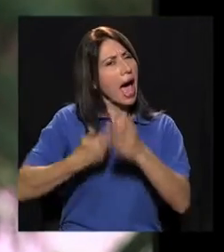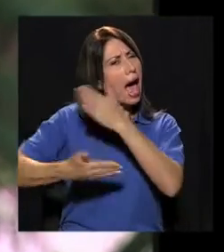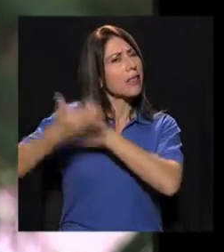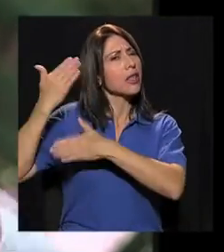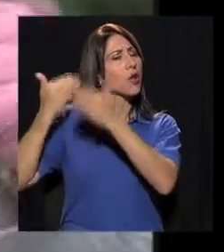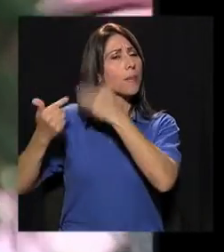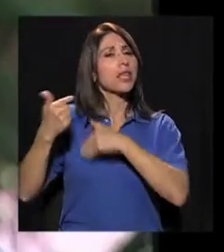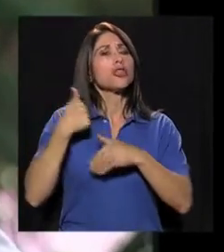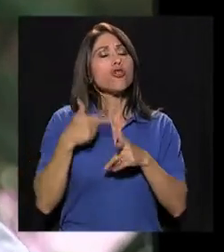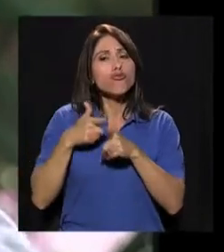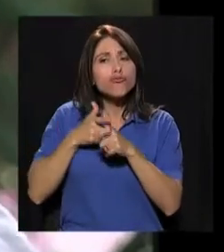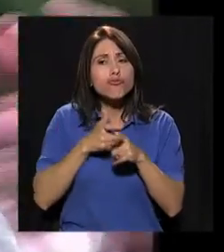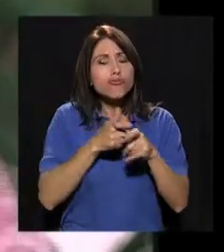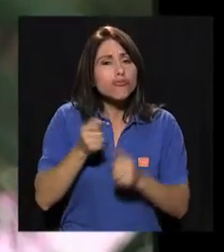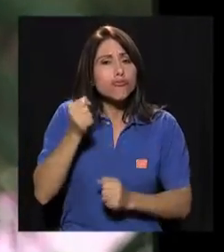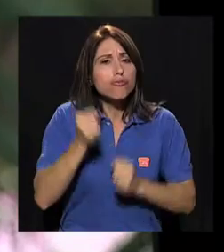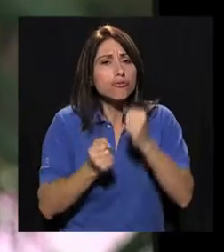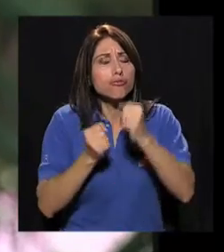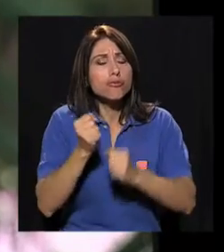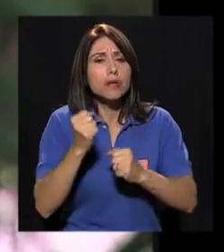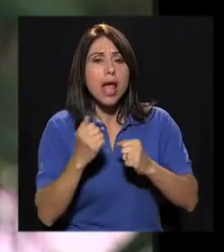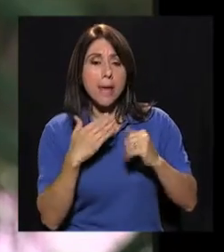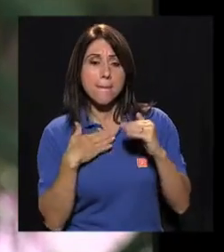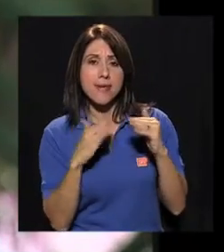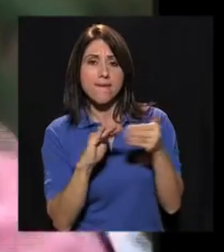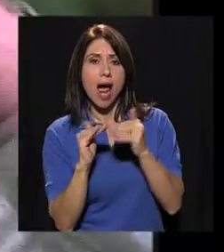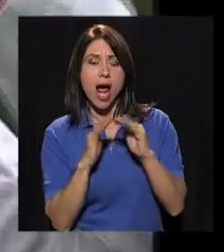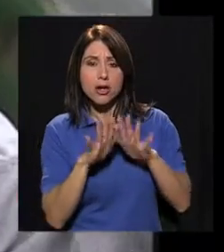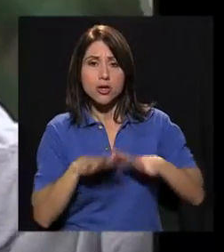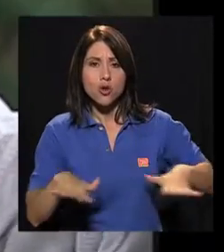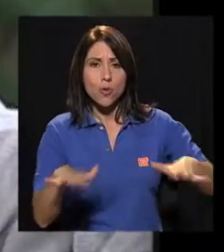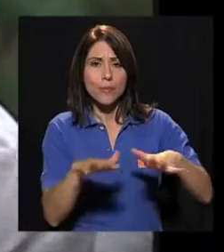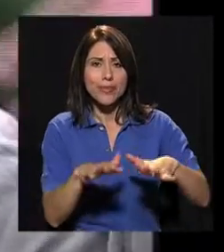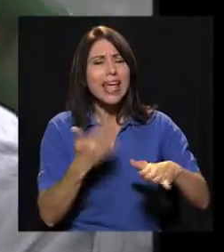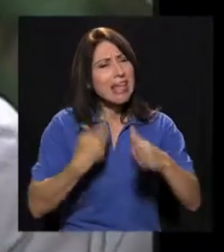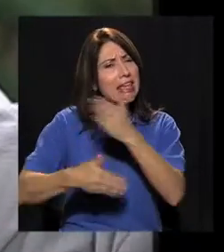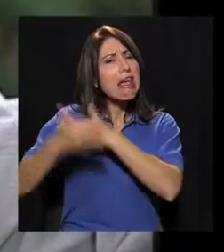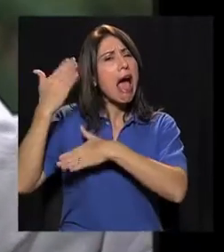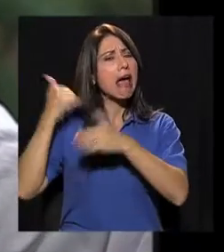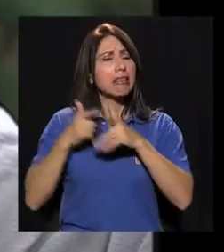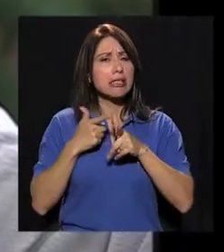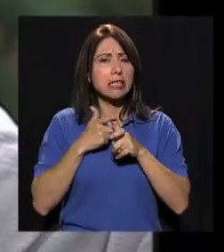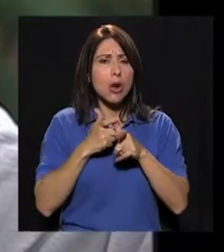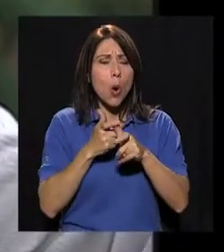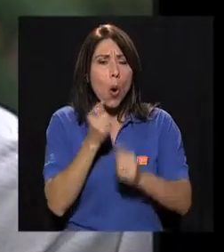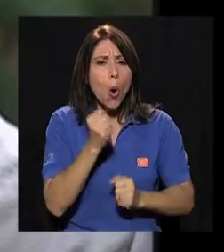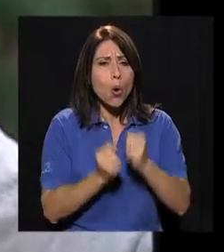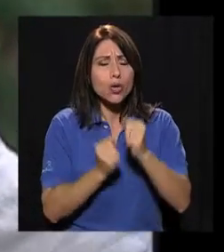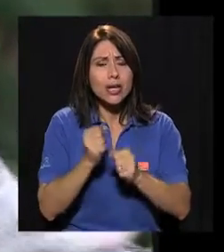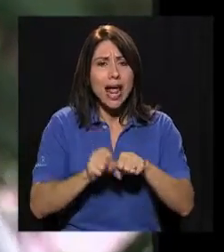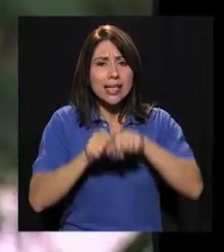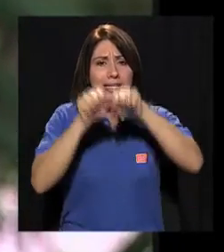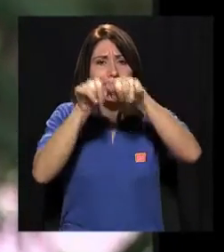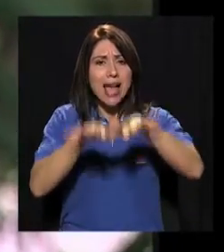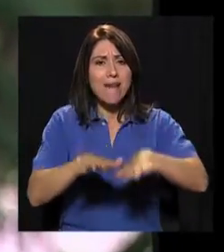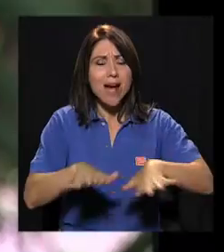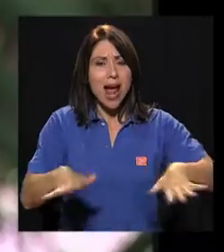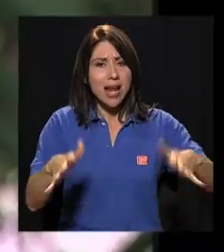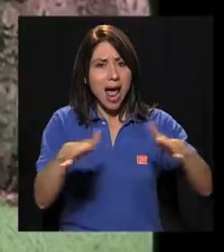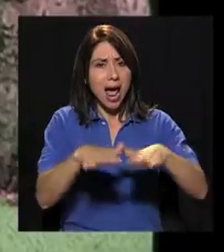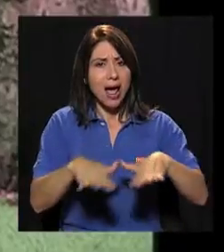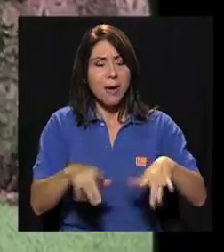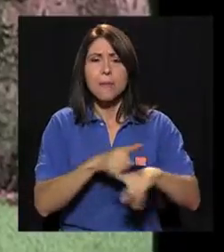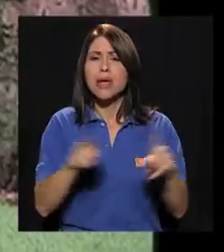Y anteriormente lo hacía ahí en el barrio, y antes lo hacía en la sabana.